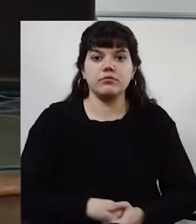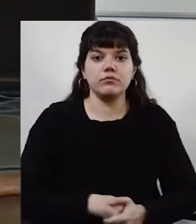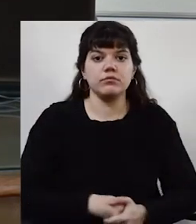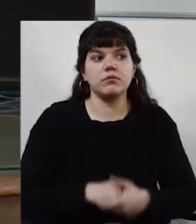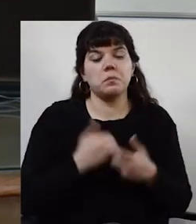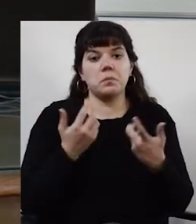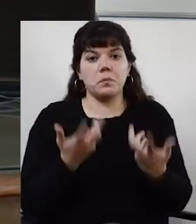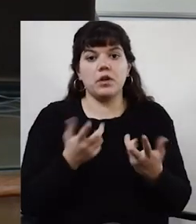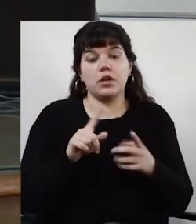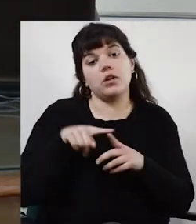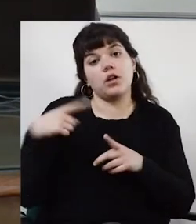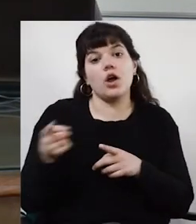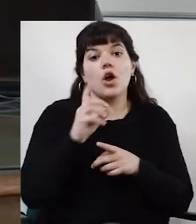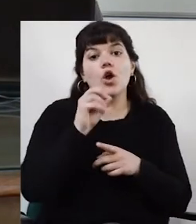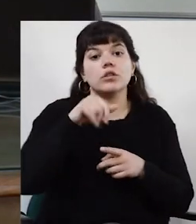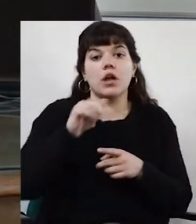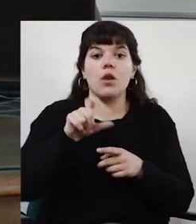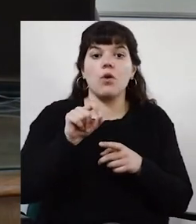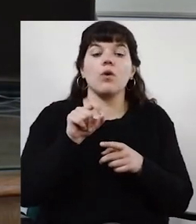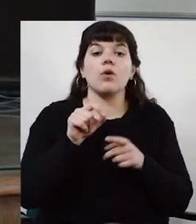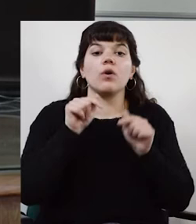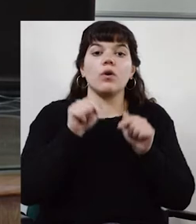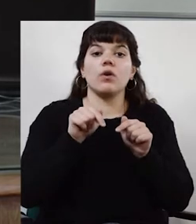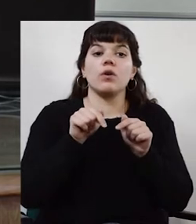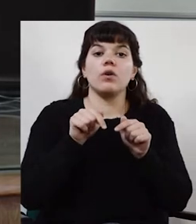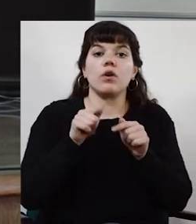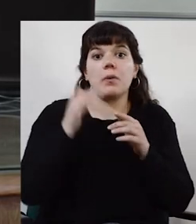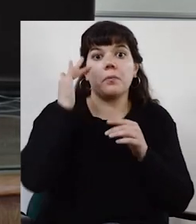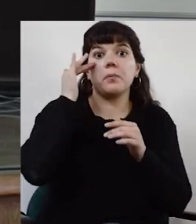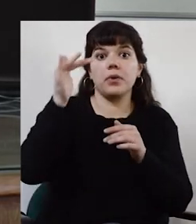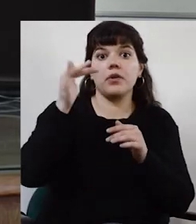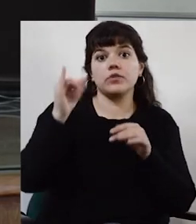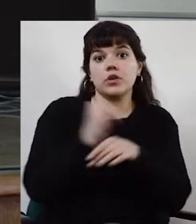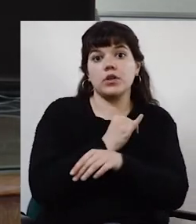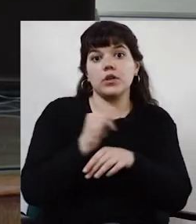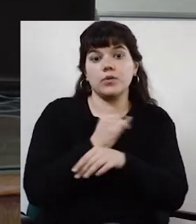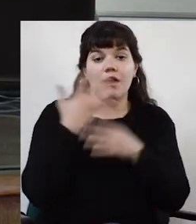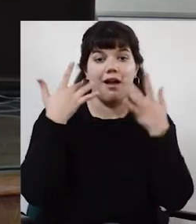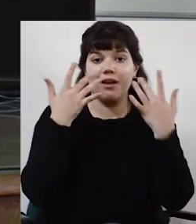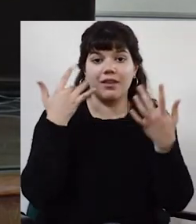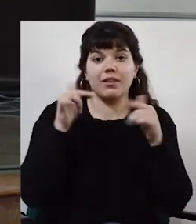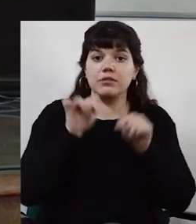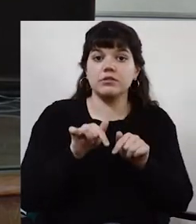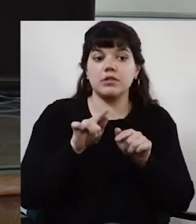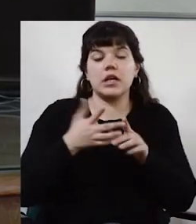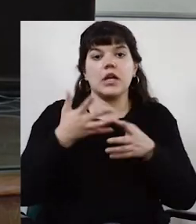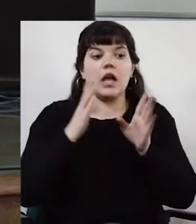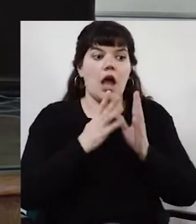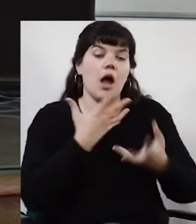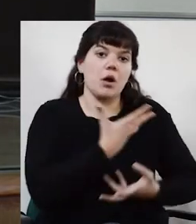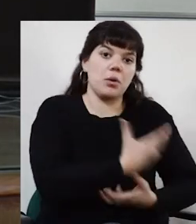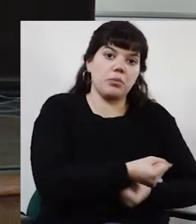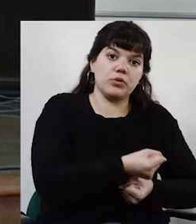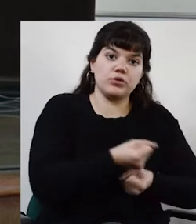Bueno, Gonzalo, docente e investigador del Instituto Escuela Nacional de Bellas Artes, asistente académico del